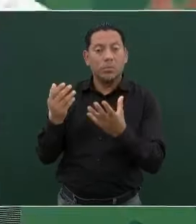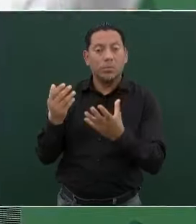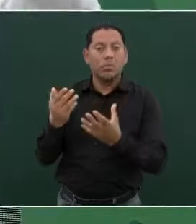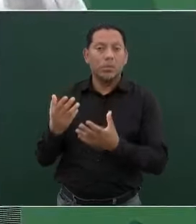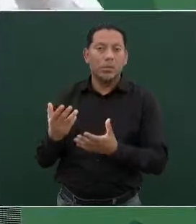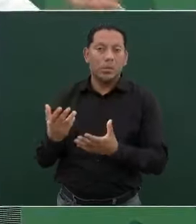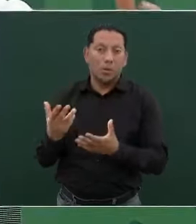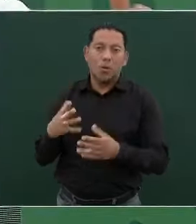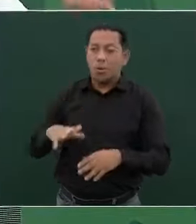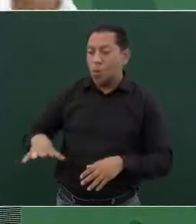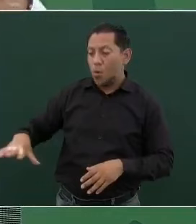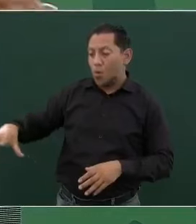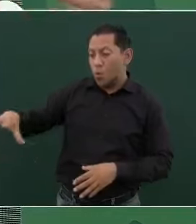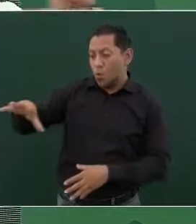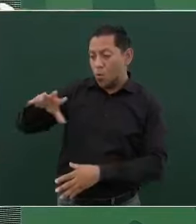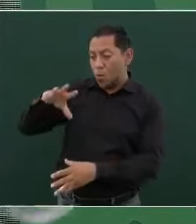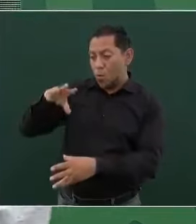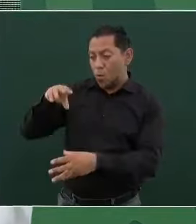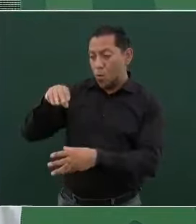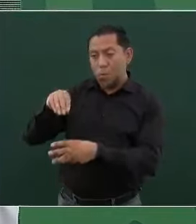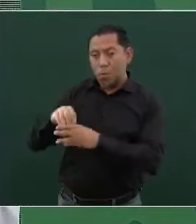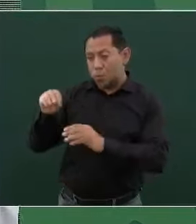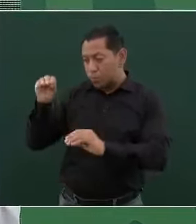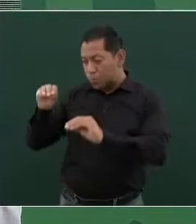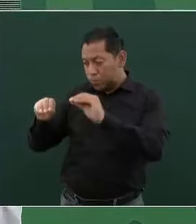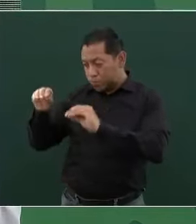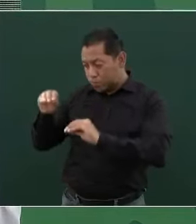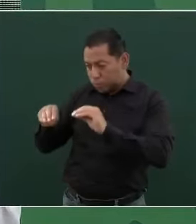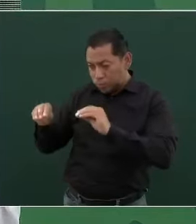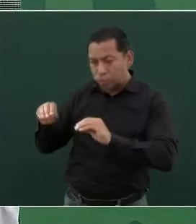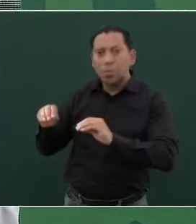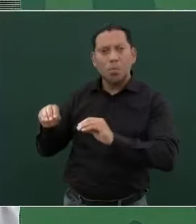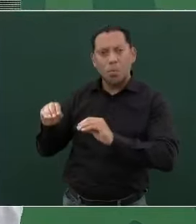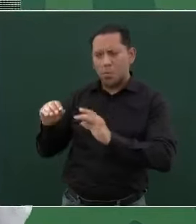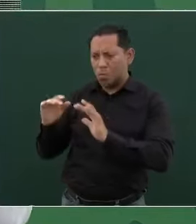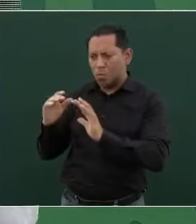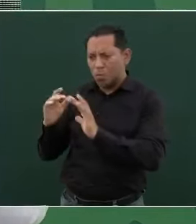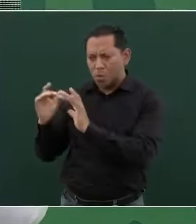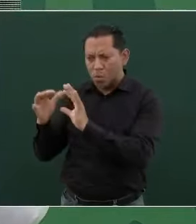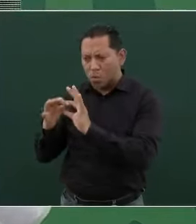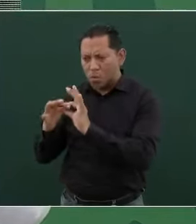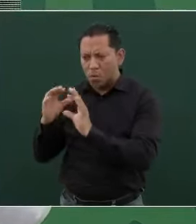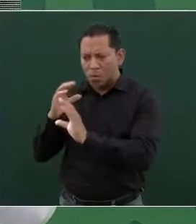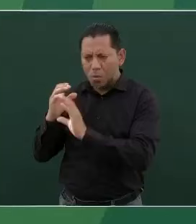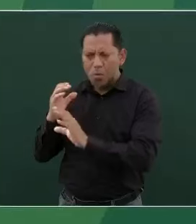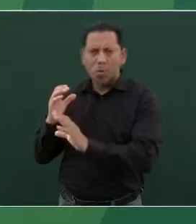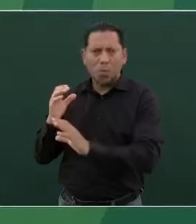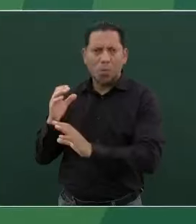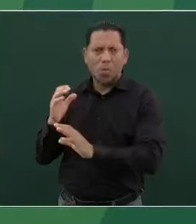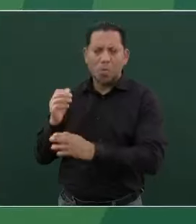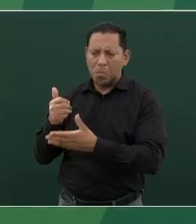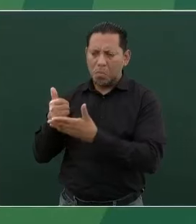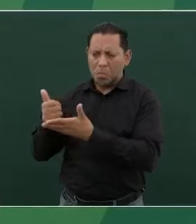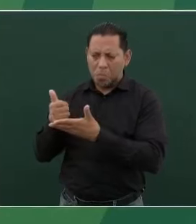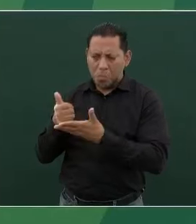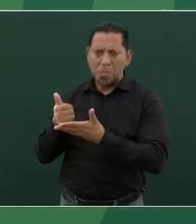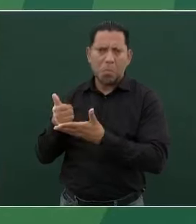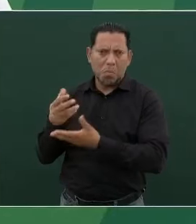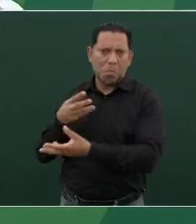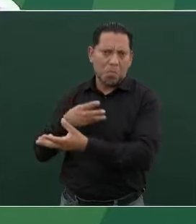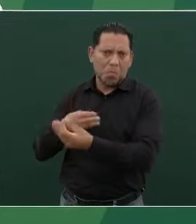Entonces, todo eso ayudaría mucho a los dos pueblos. Nosotros teníamos el propósito